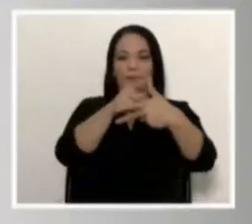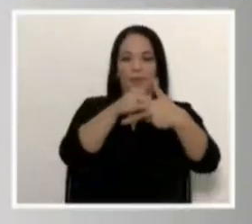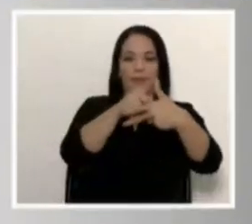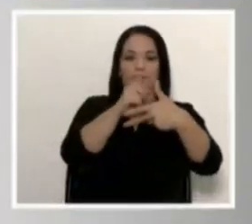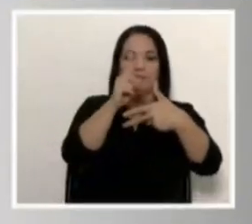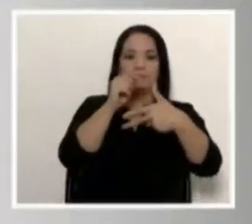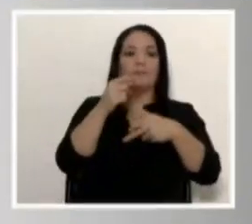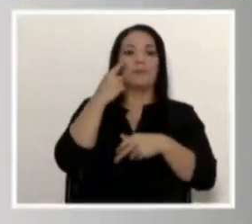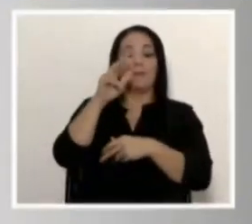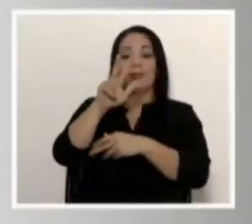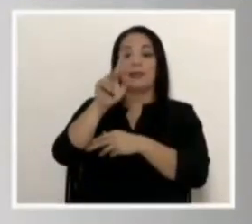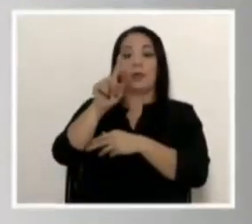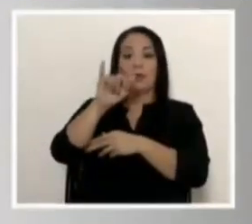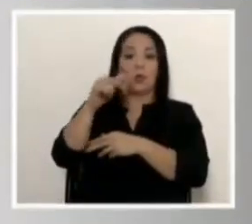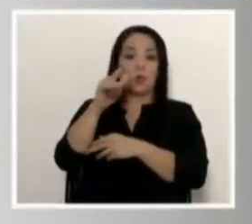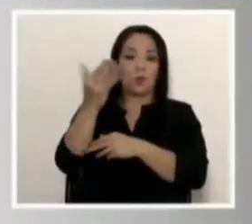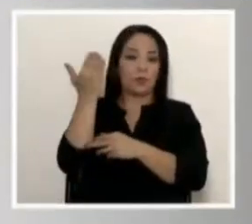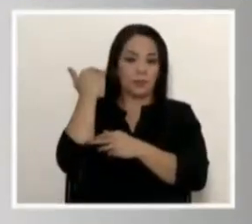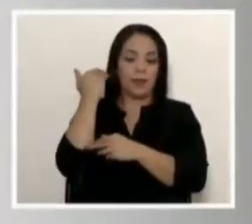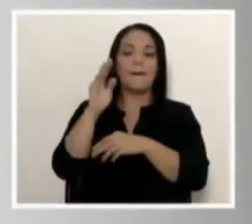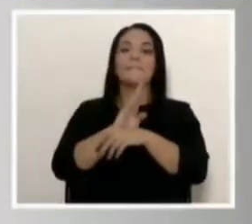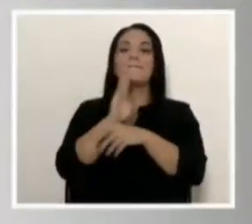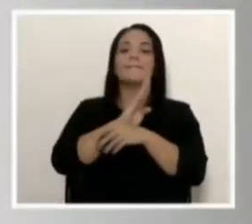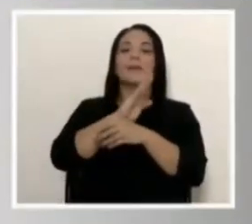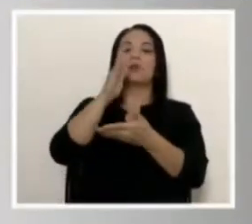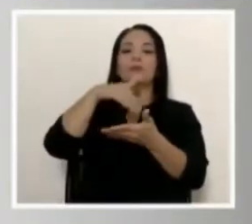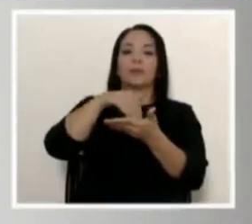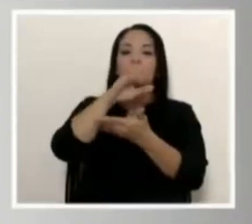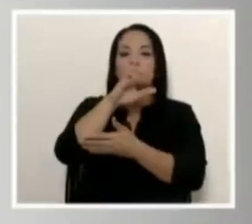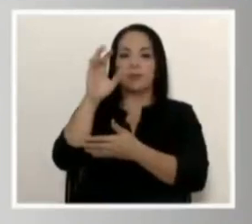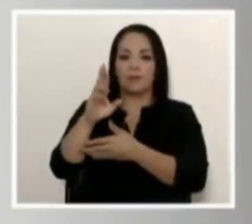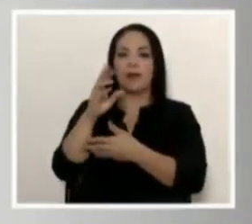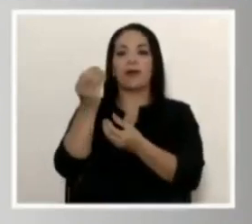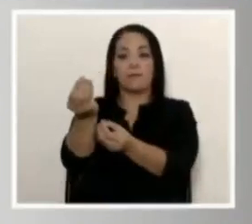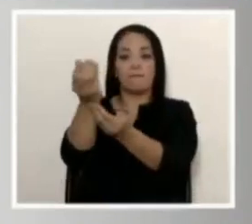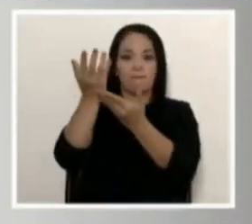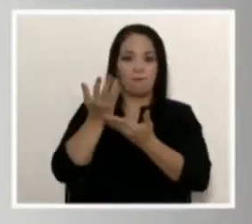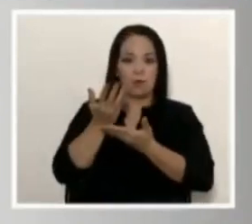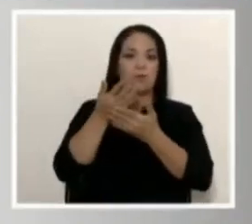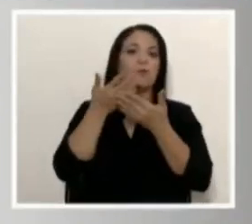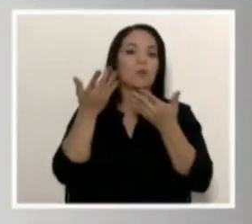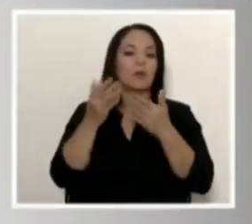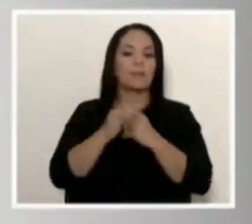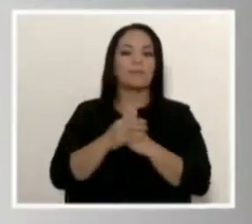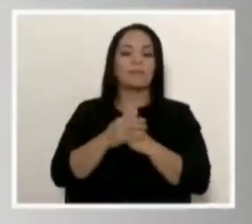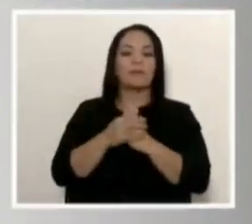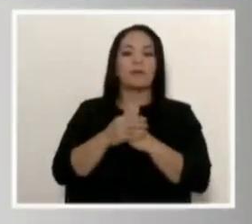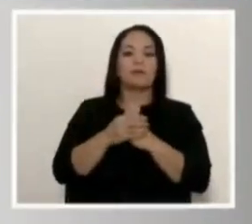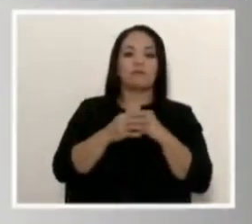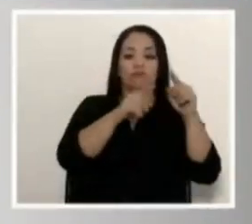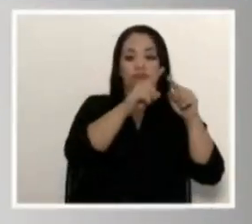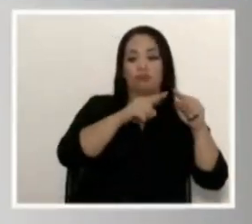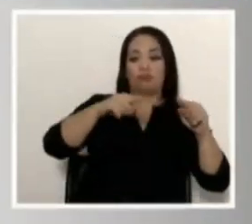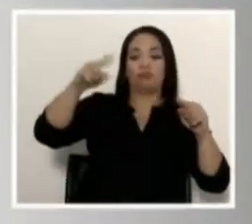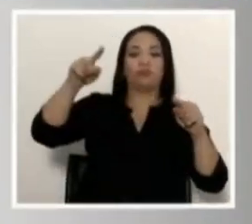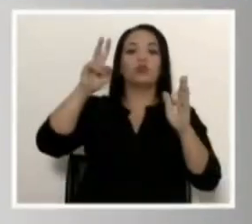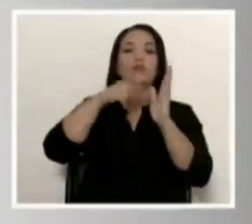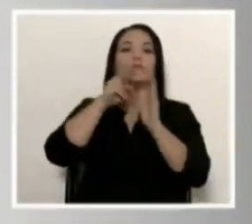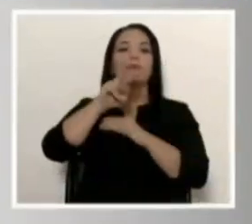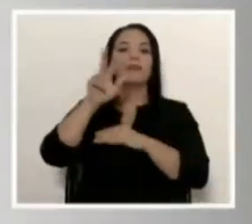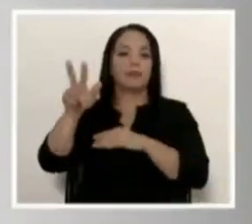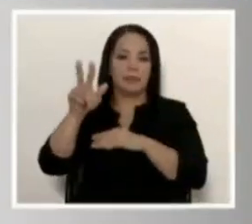31 de julio pasado, el Banco Central de Costa Rica nos dio a conocer que la perspectiva de crecimiento para 2023,